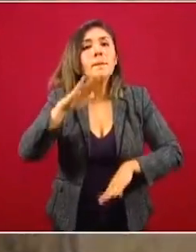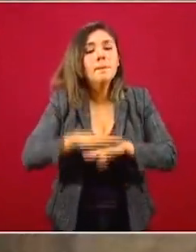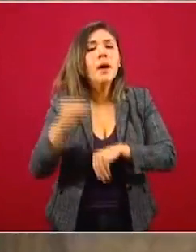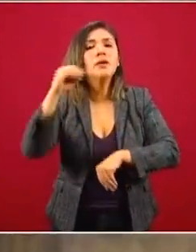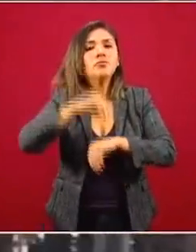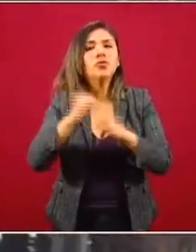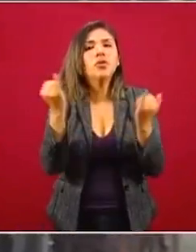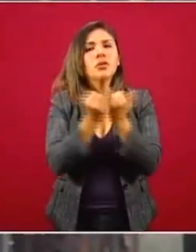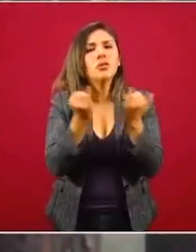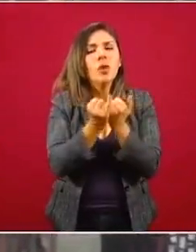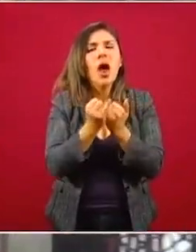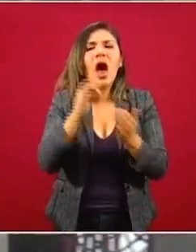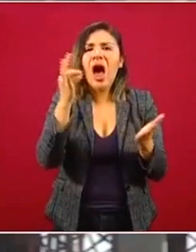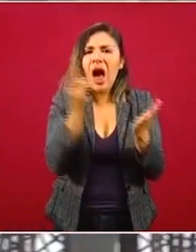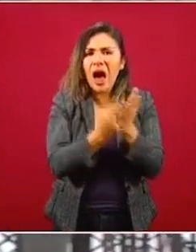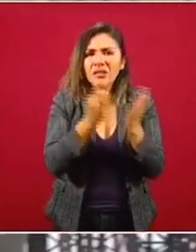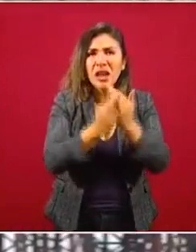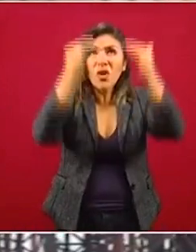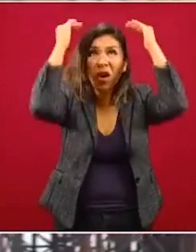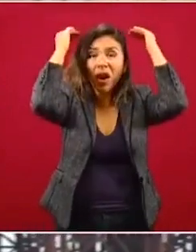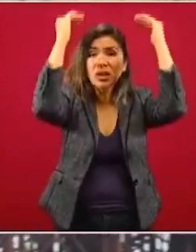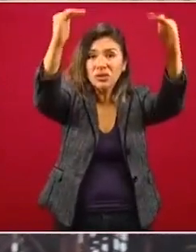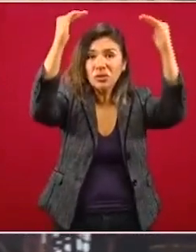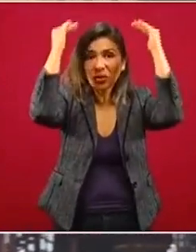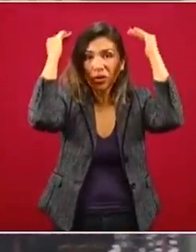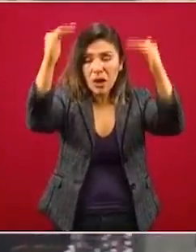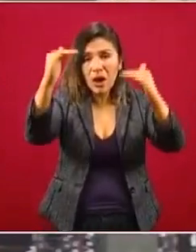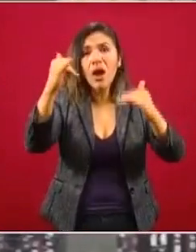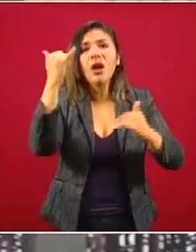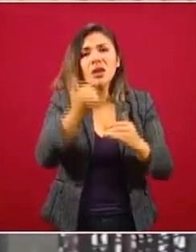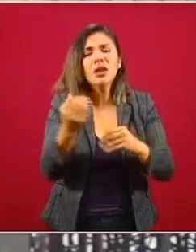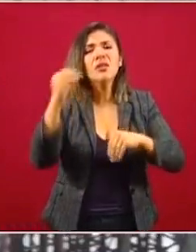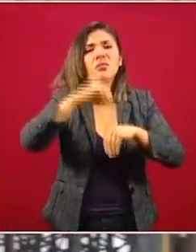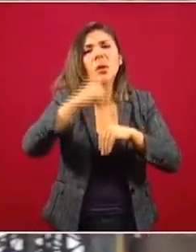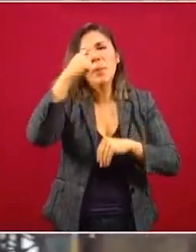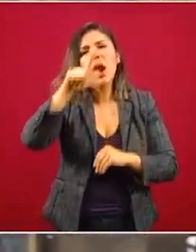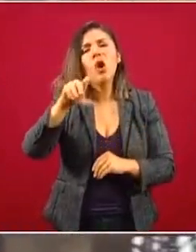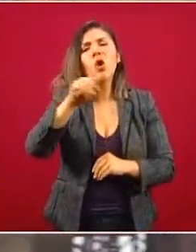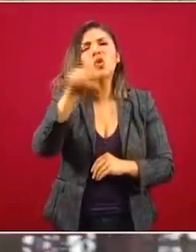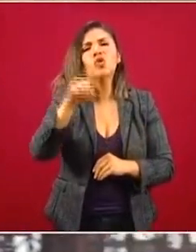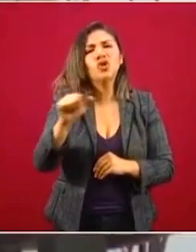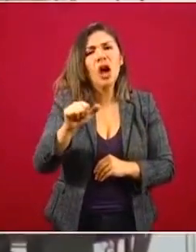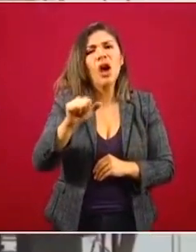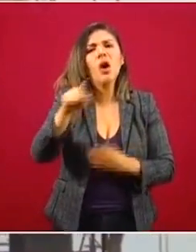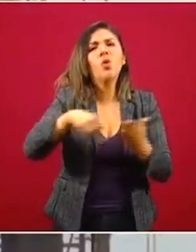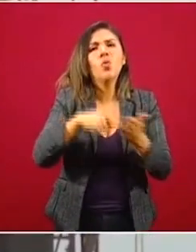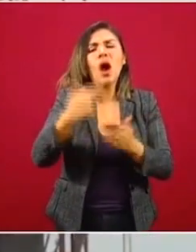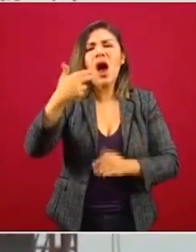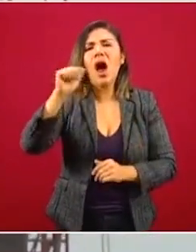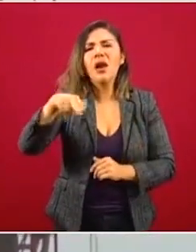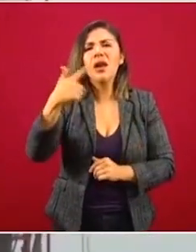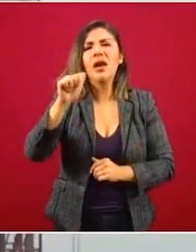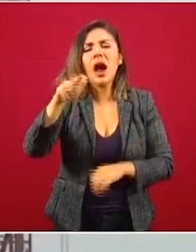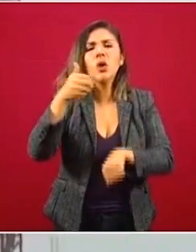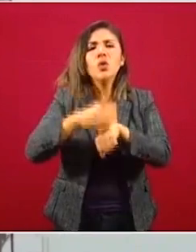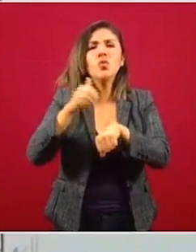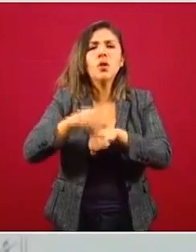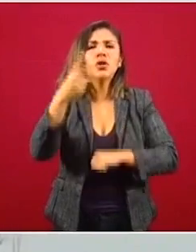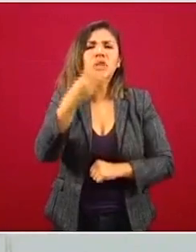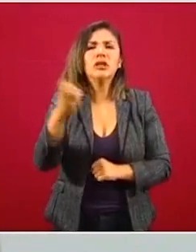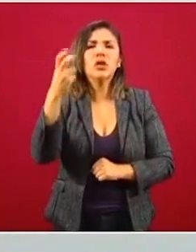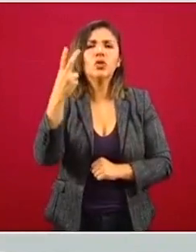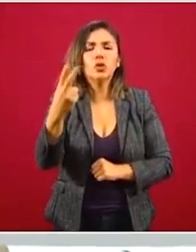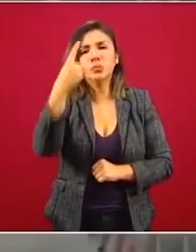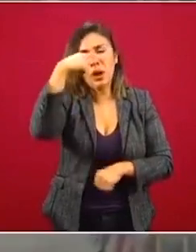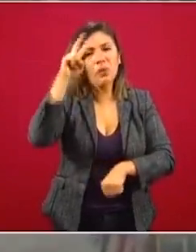de losa de azotea en la comandancia de la PAM, y el armado para losa de cimentación en el hangar del Escuadrón 302, de